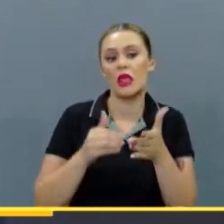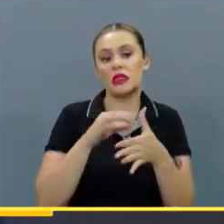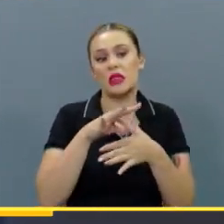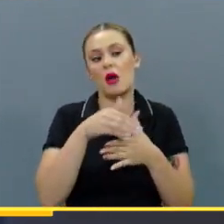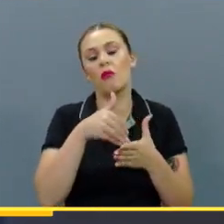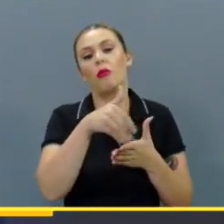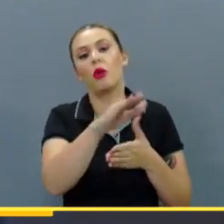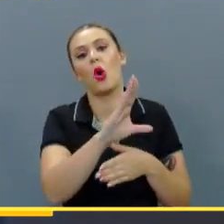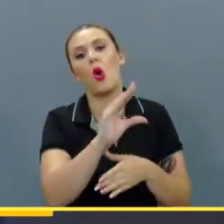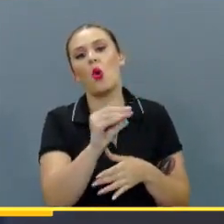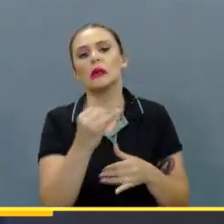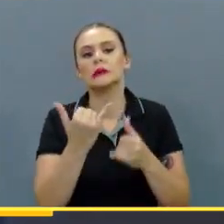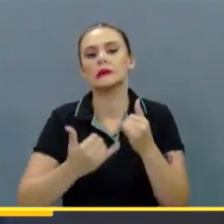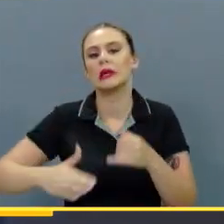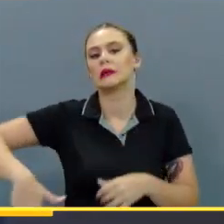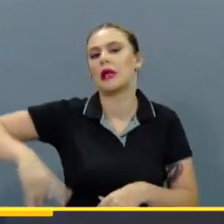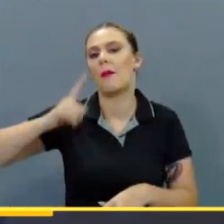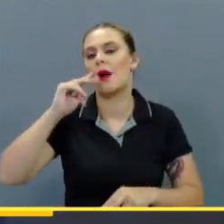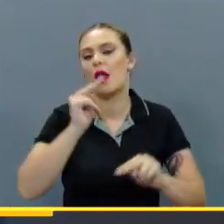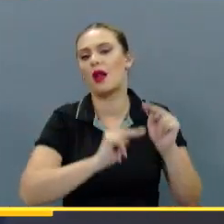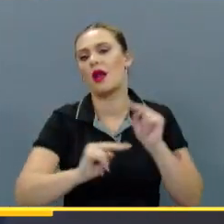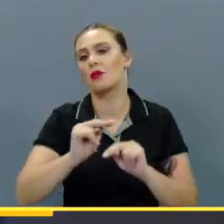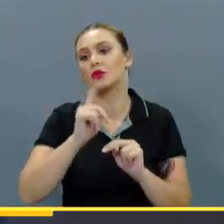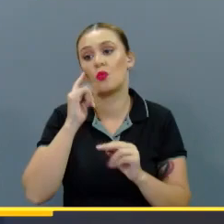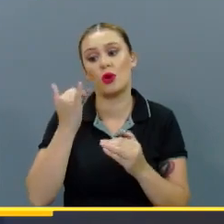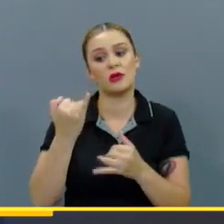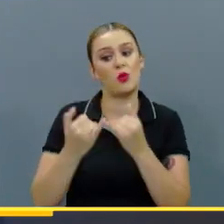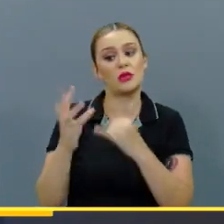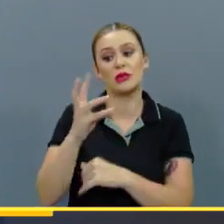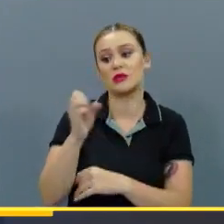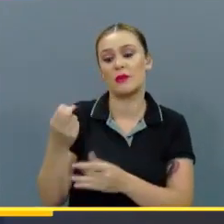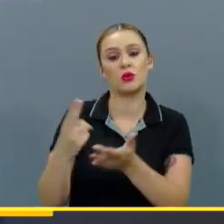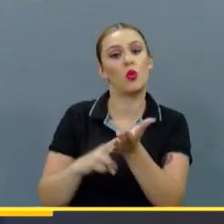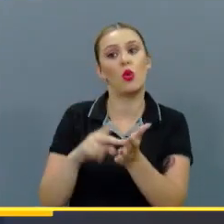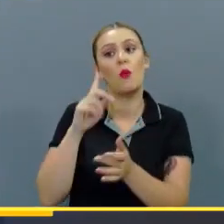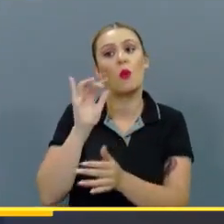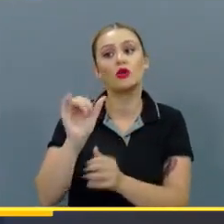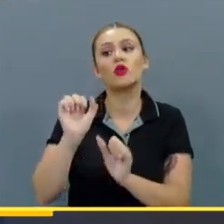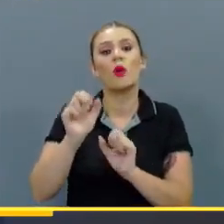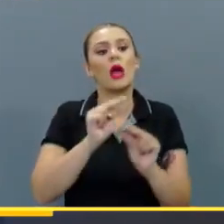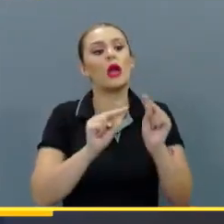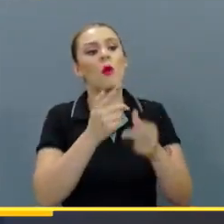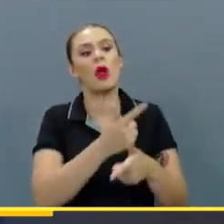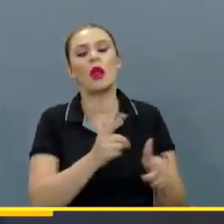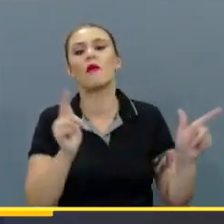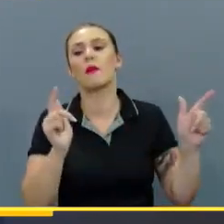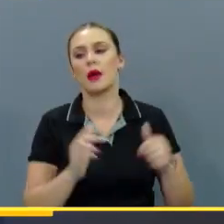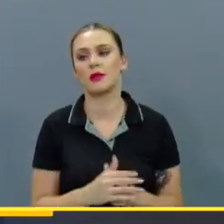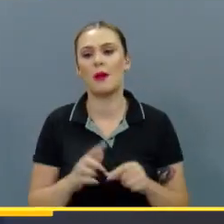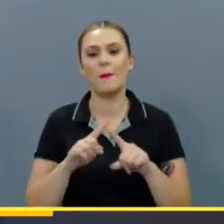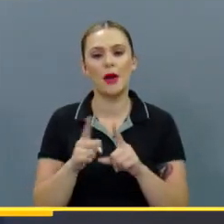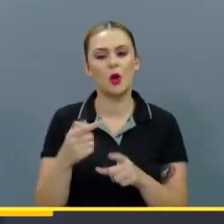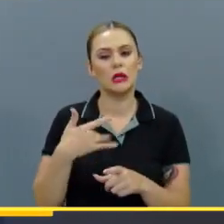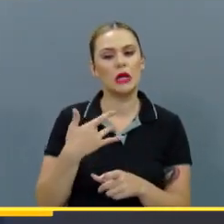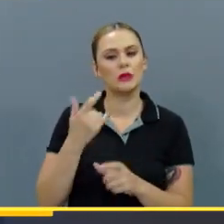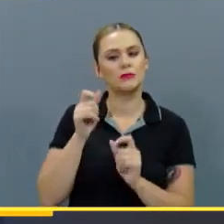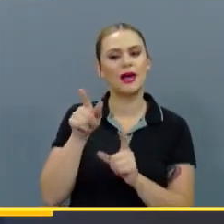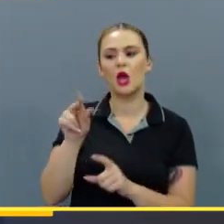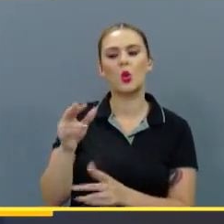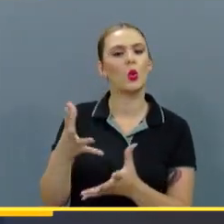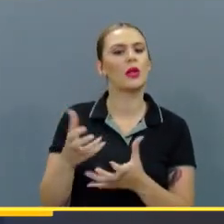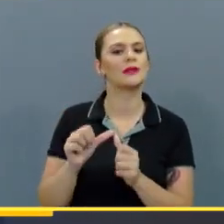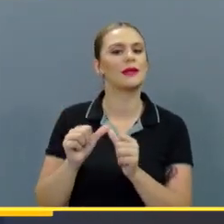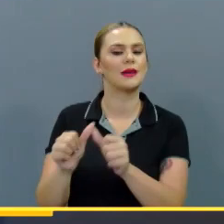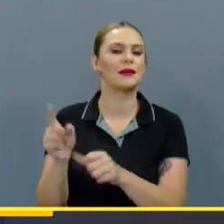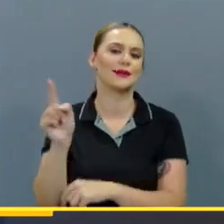ir o les agarró tarde para negociar. Porque ya el hombre está en los últimos seis meses de contrato y por lo tanto podía negociar libremente. pero da la impresión que es él el que no quiso.